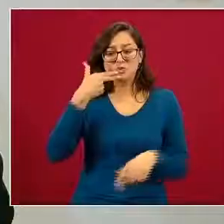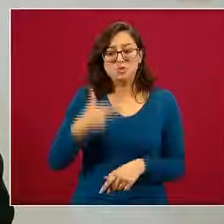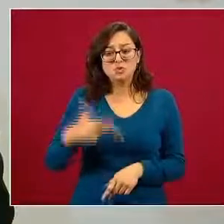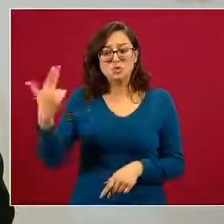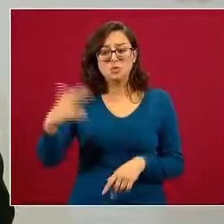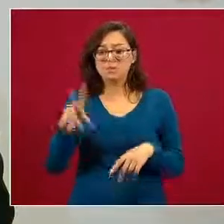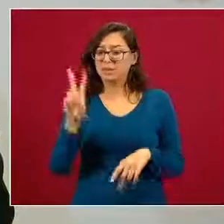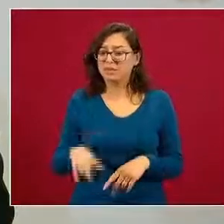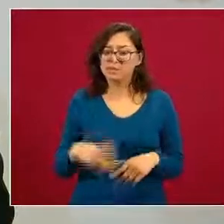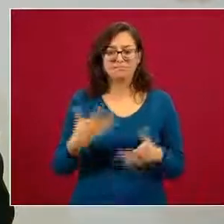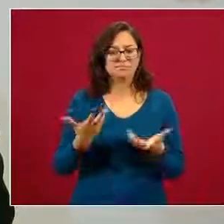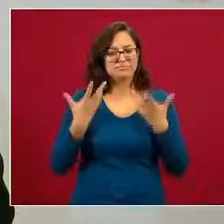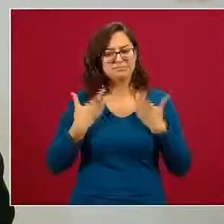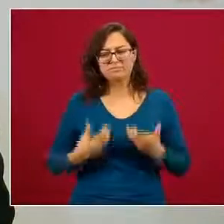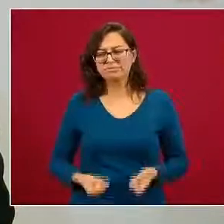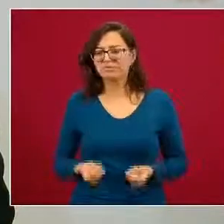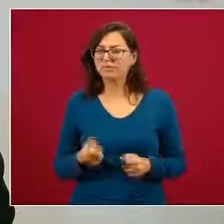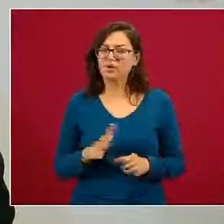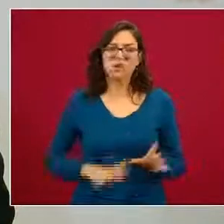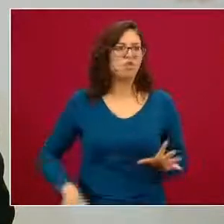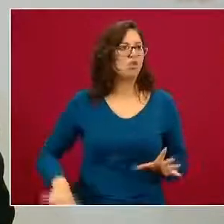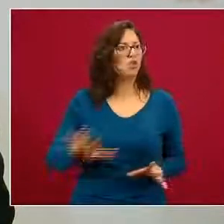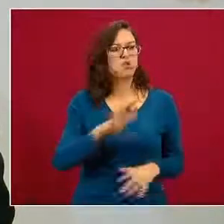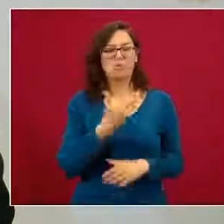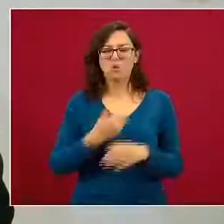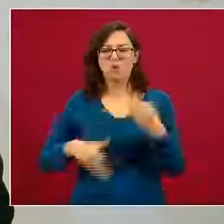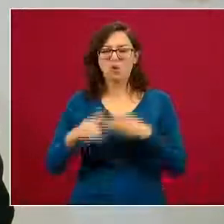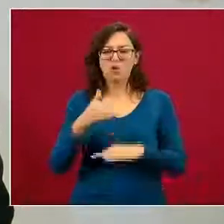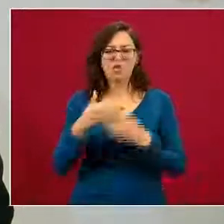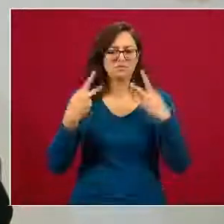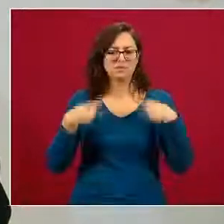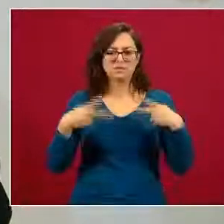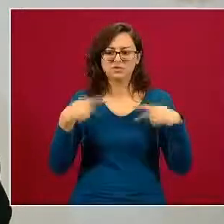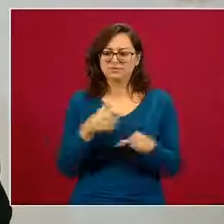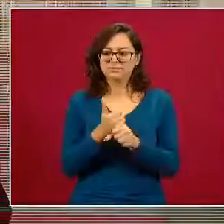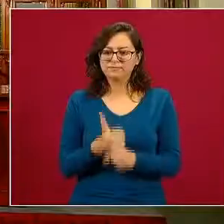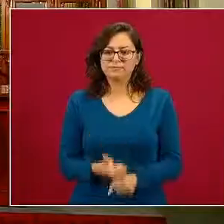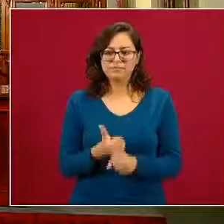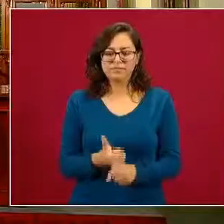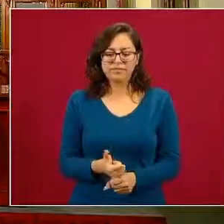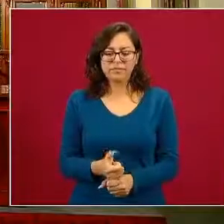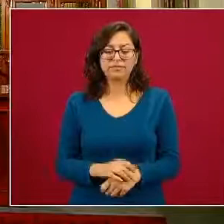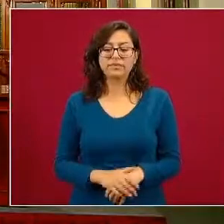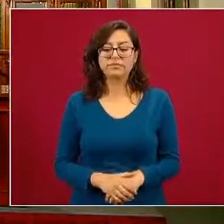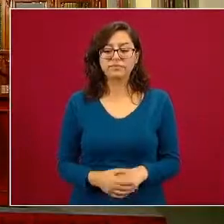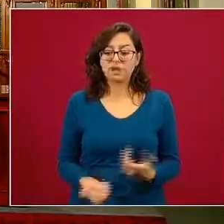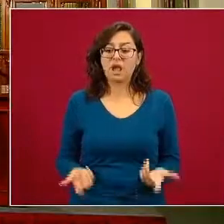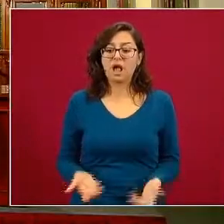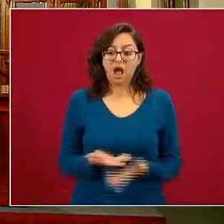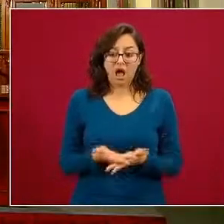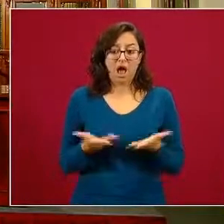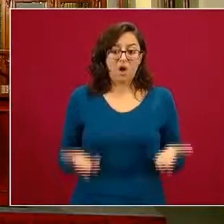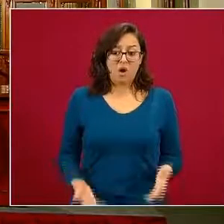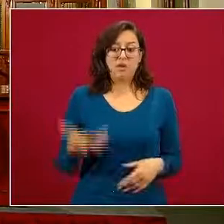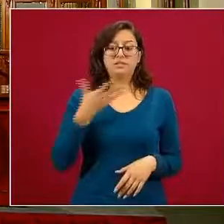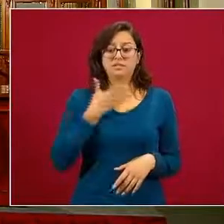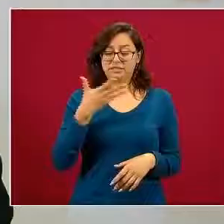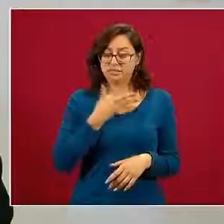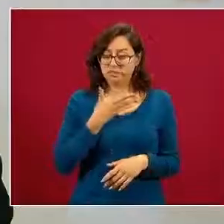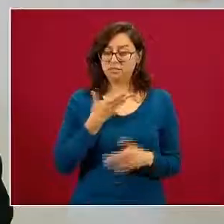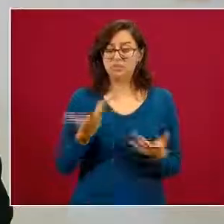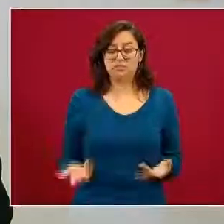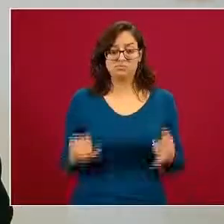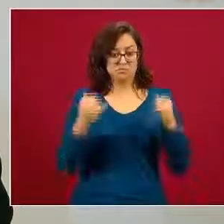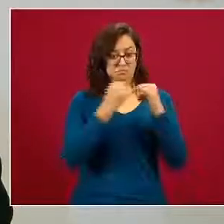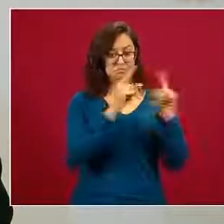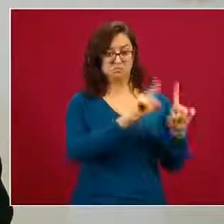tragedia para toda la sociedad entonces el día de hoy tenemos estas instancias tenemos estas vías que